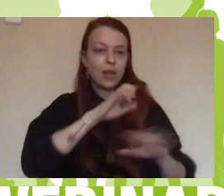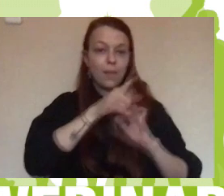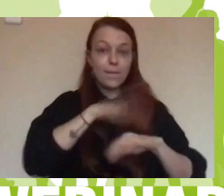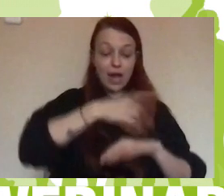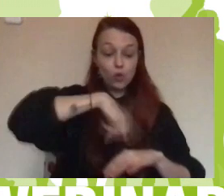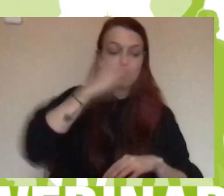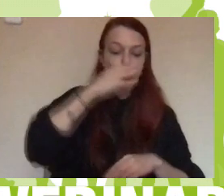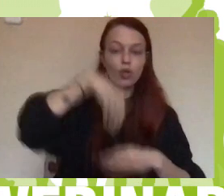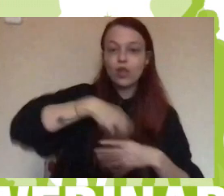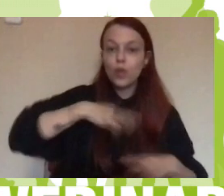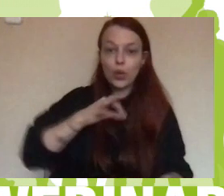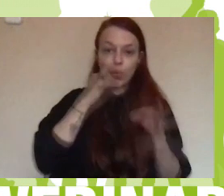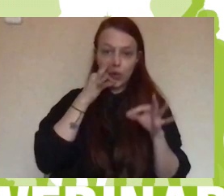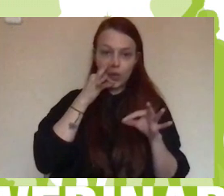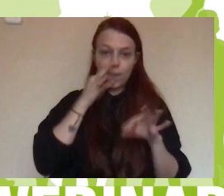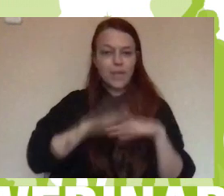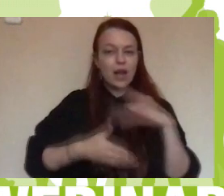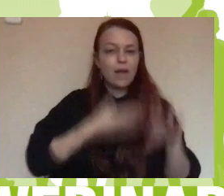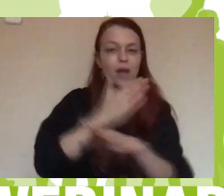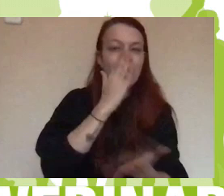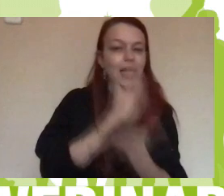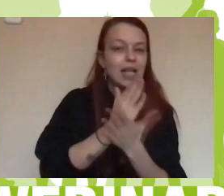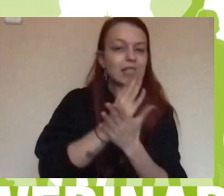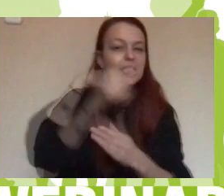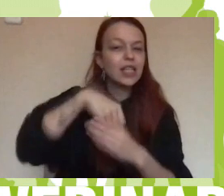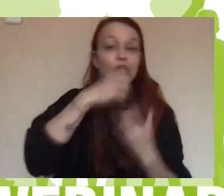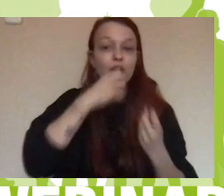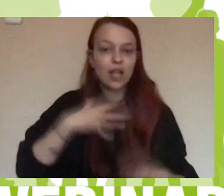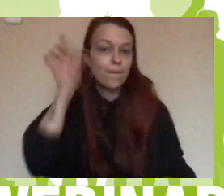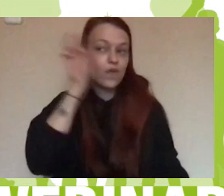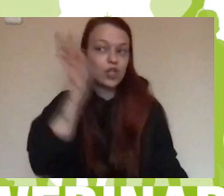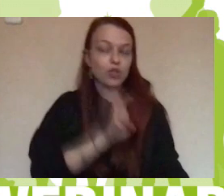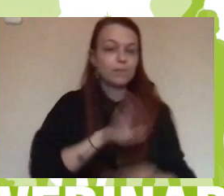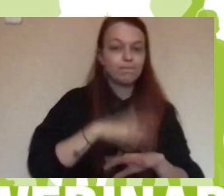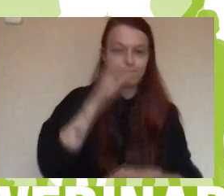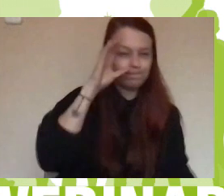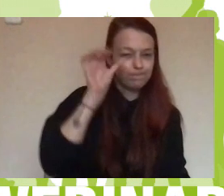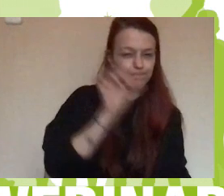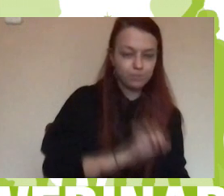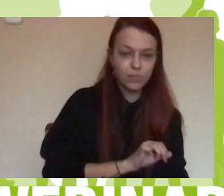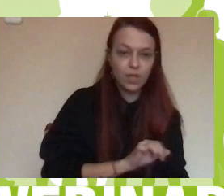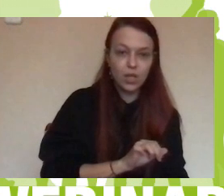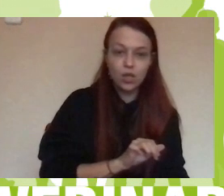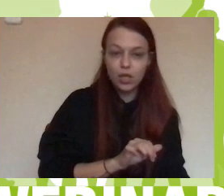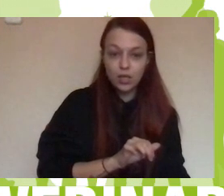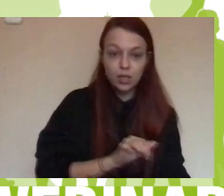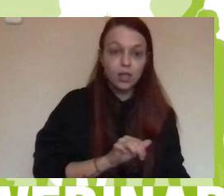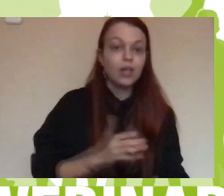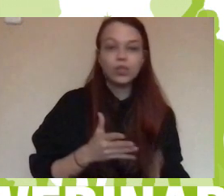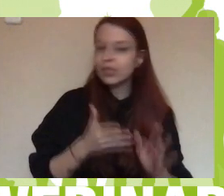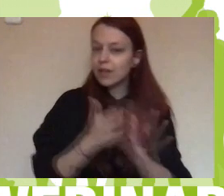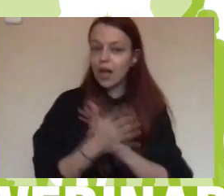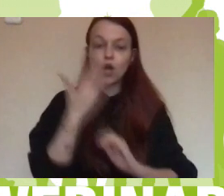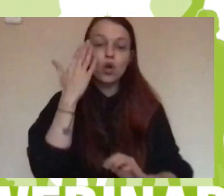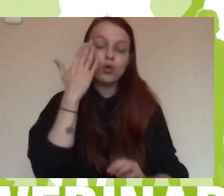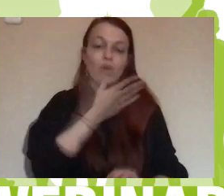ese aula. Nos empezamos a visibilizar un poco, a darle otro aire, otra idea de qué era el Colegio de San